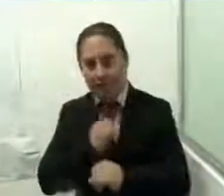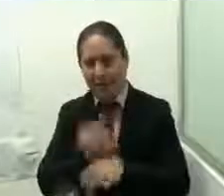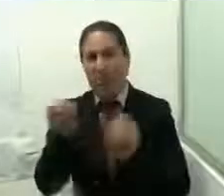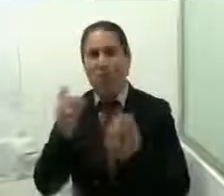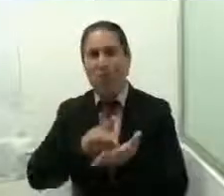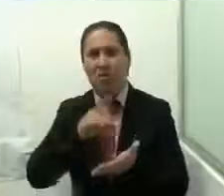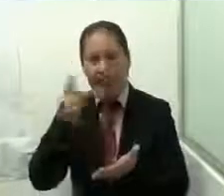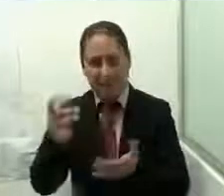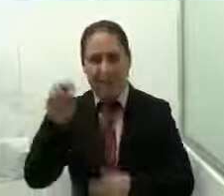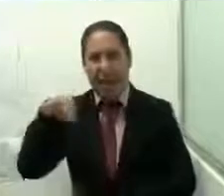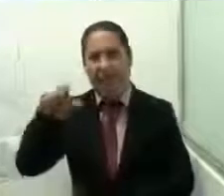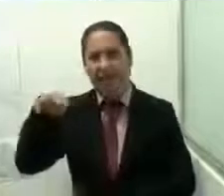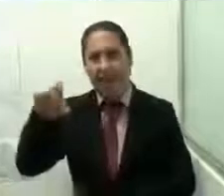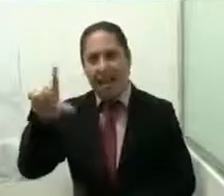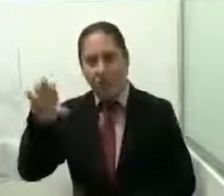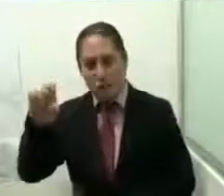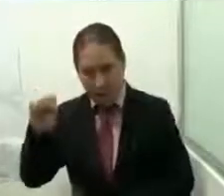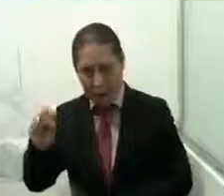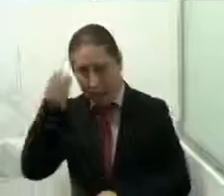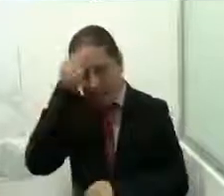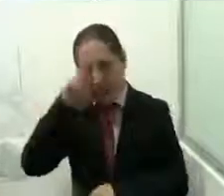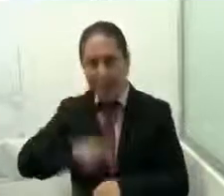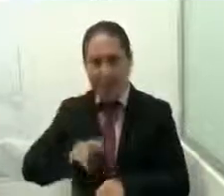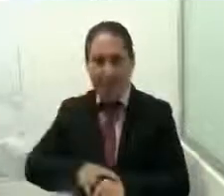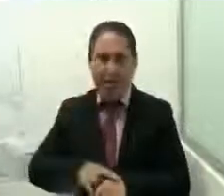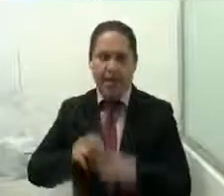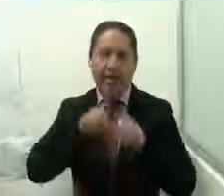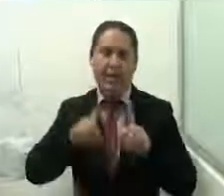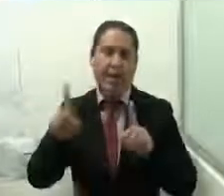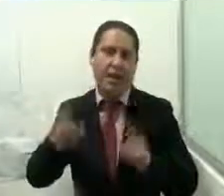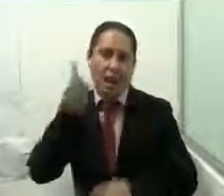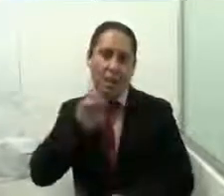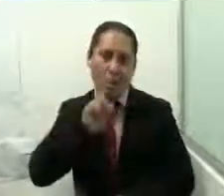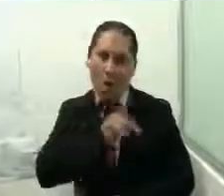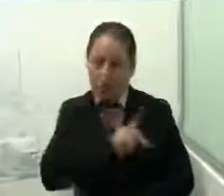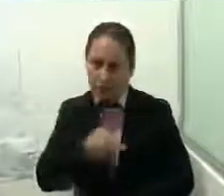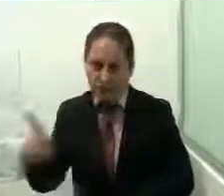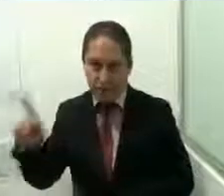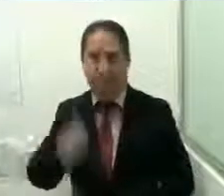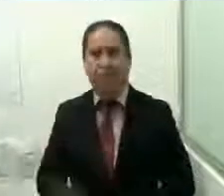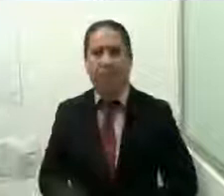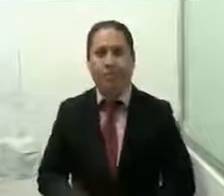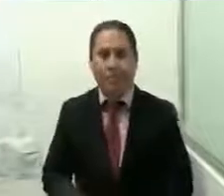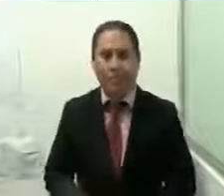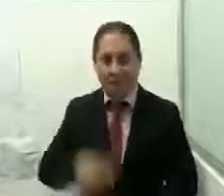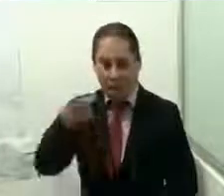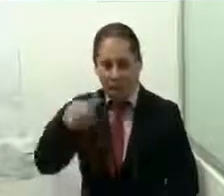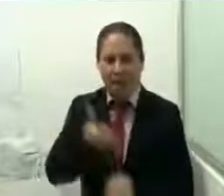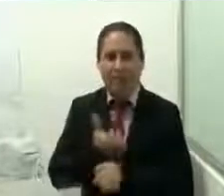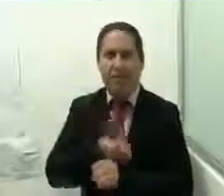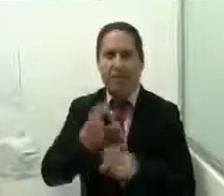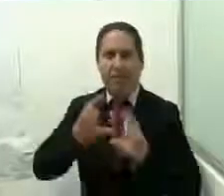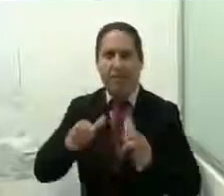Ana Luisa Rodríguez Gómez, titular de la Secretaría para el Desarrollo y Empoderamiento de la Mujer de nuestro Estado de Chiapas,